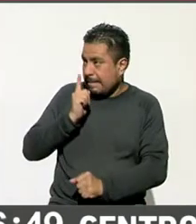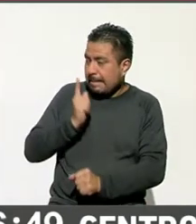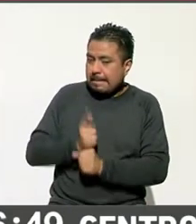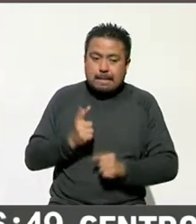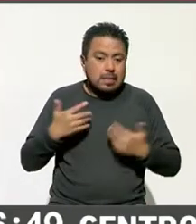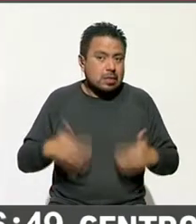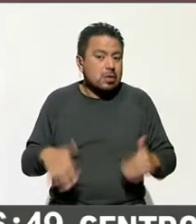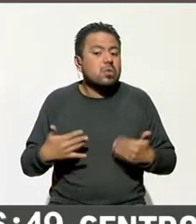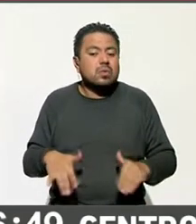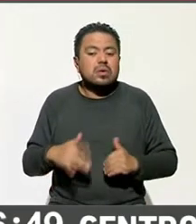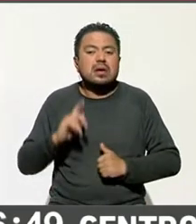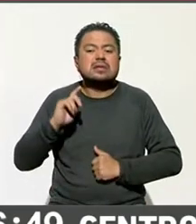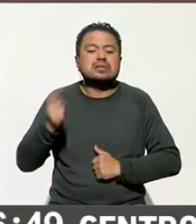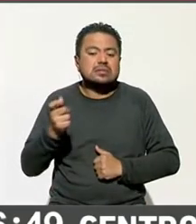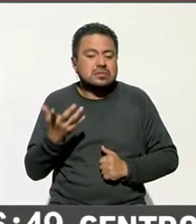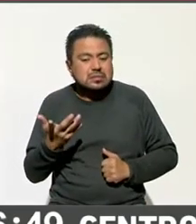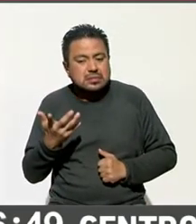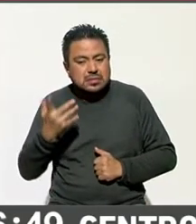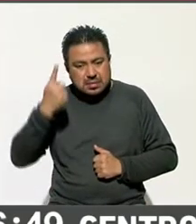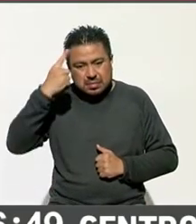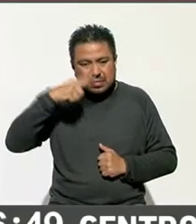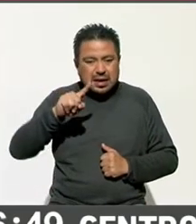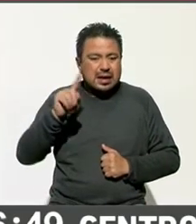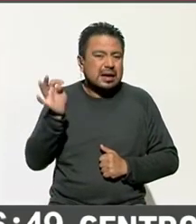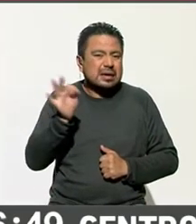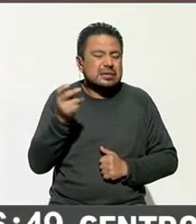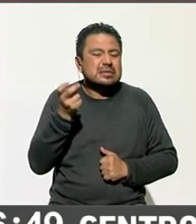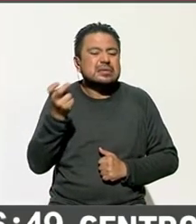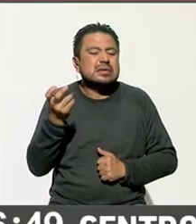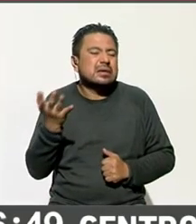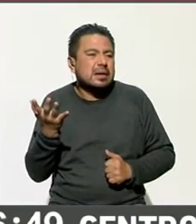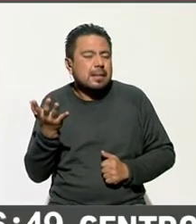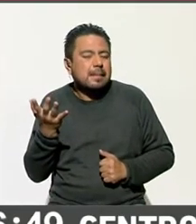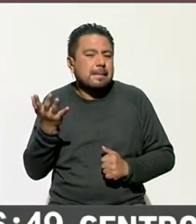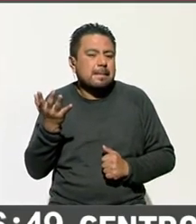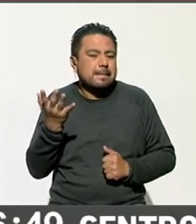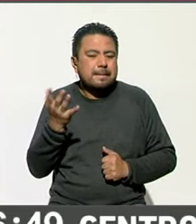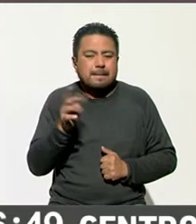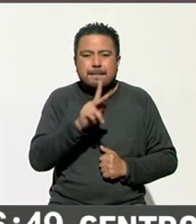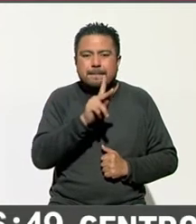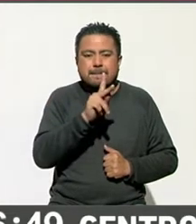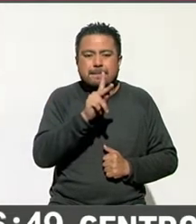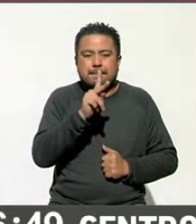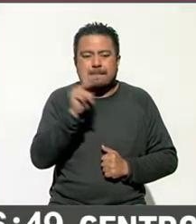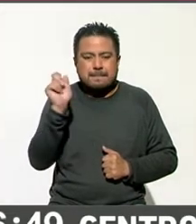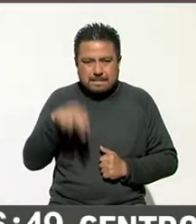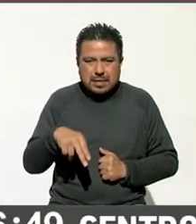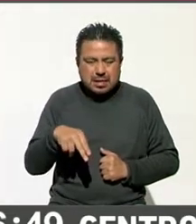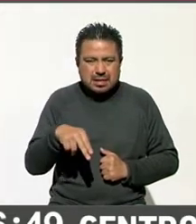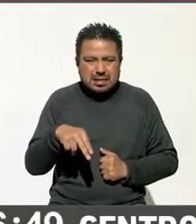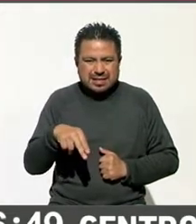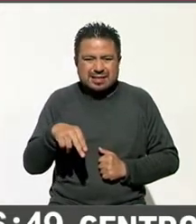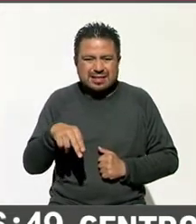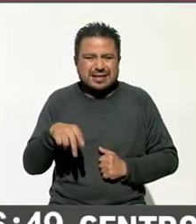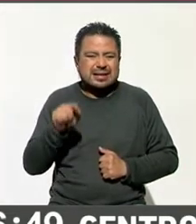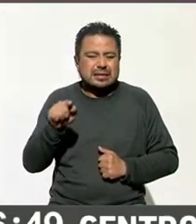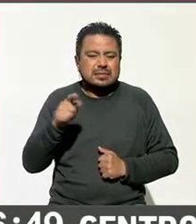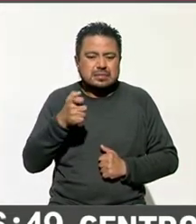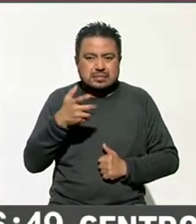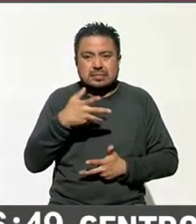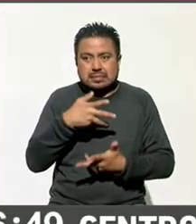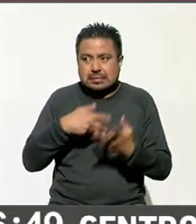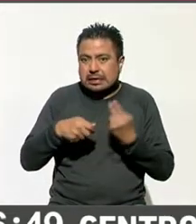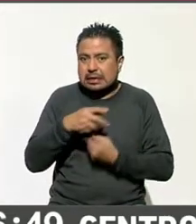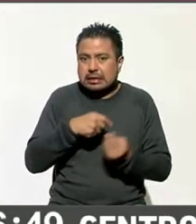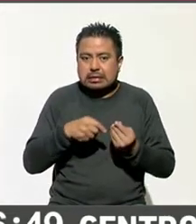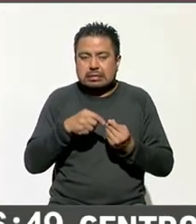digamos, para el caso de Acción Nacional, la economía